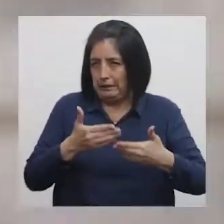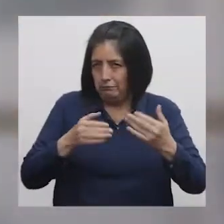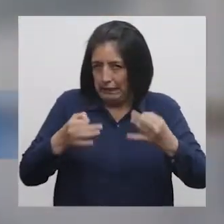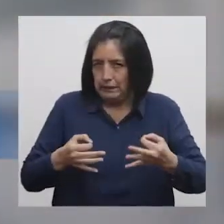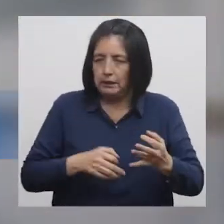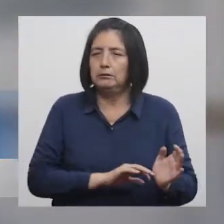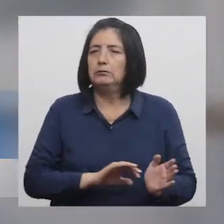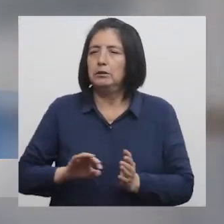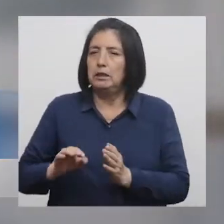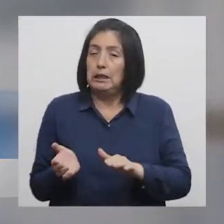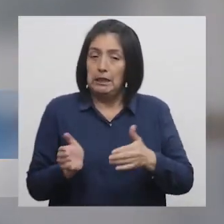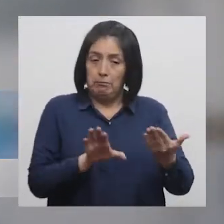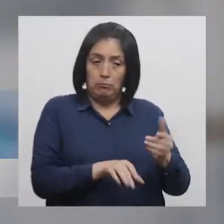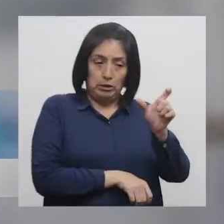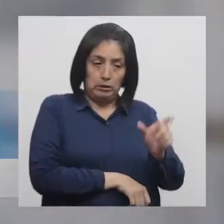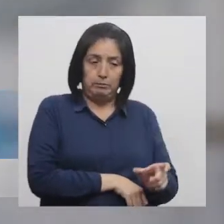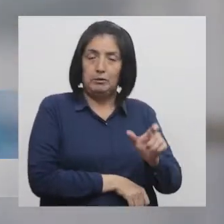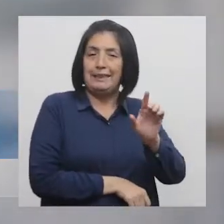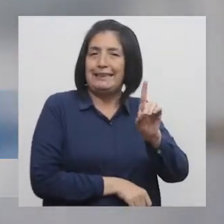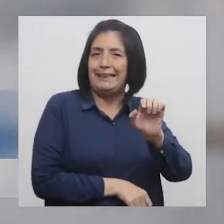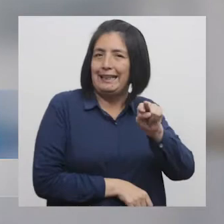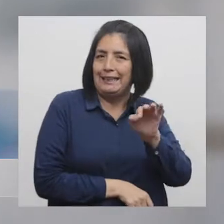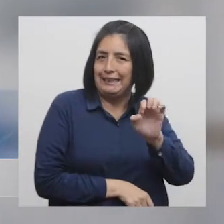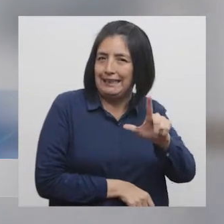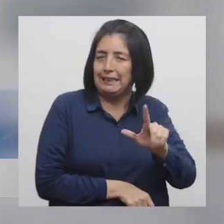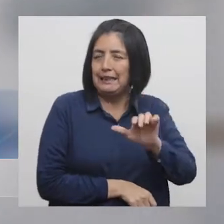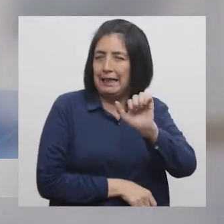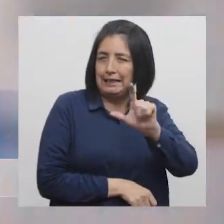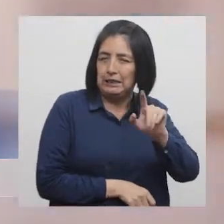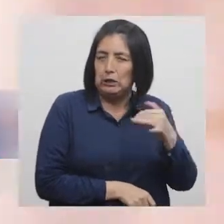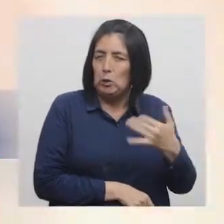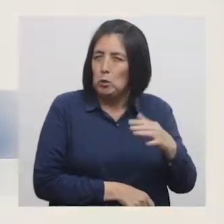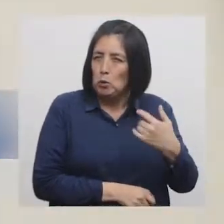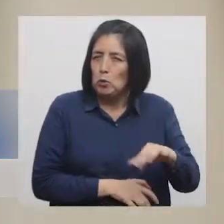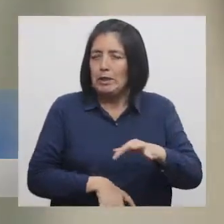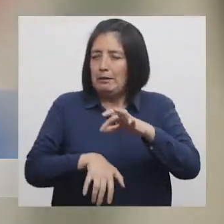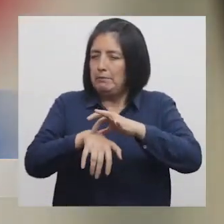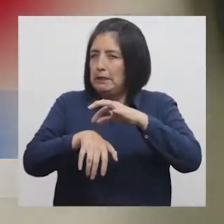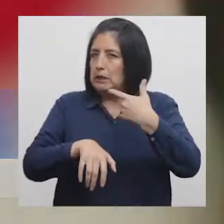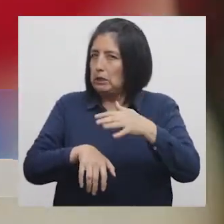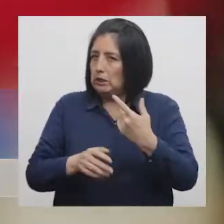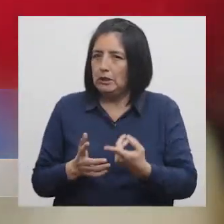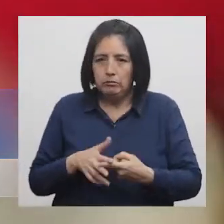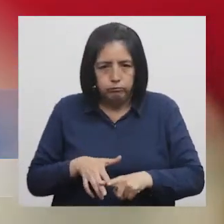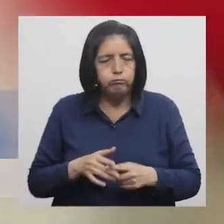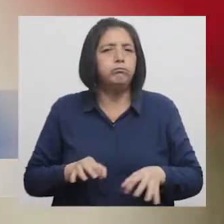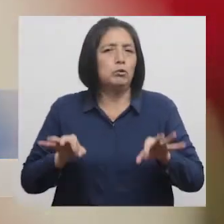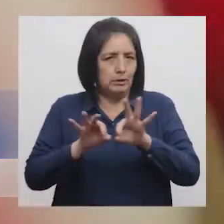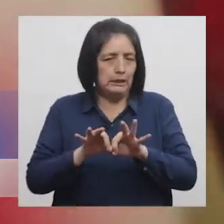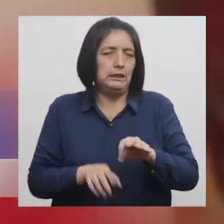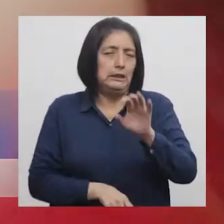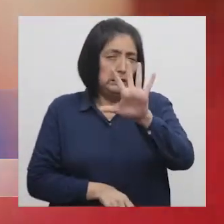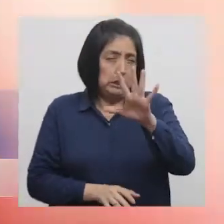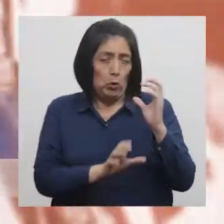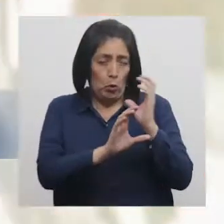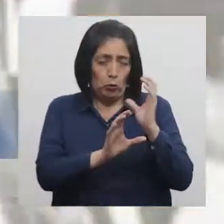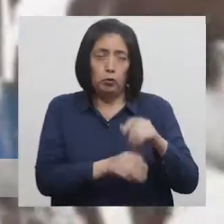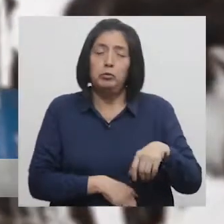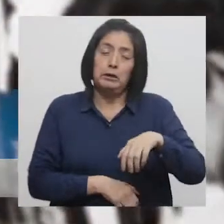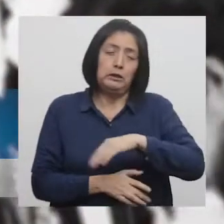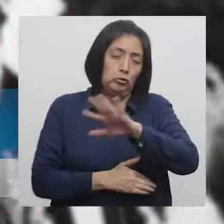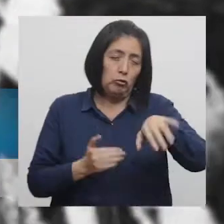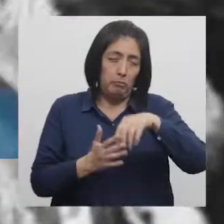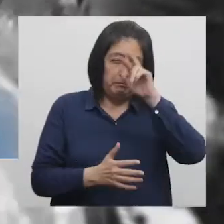La muerte de Daniel Alcides Carrión marcó un hito en la medicina peruana. Cada 5 de octubre en todo el Perú se